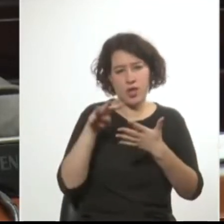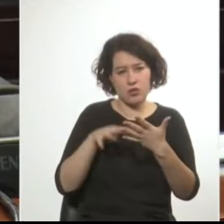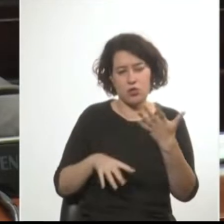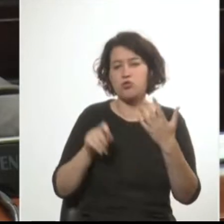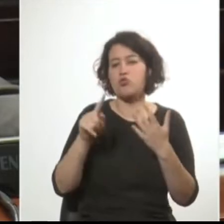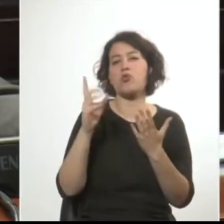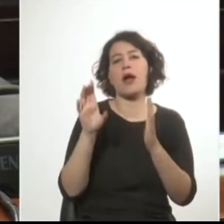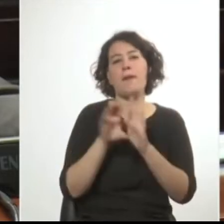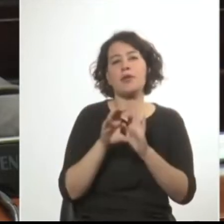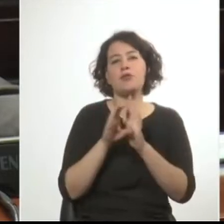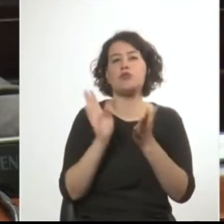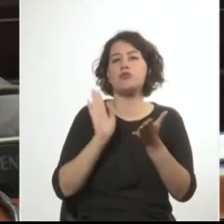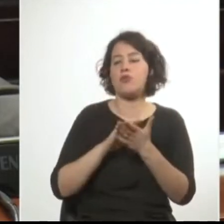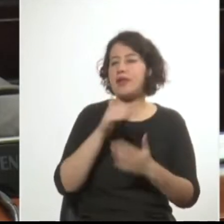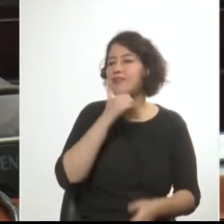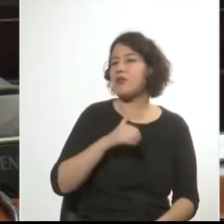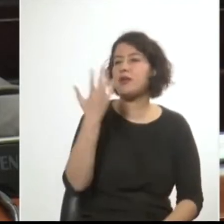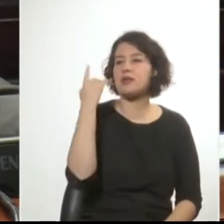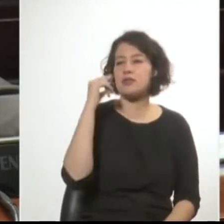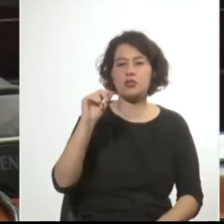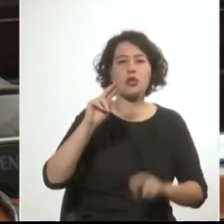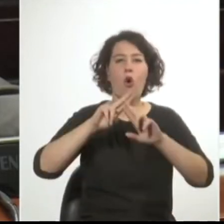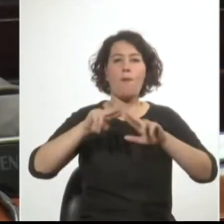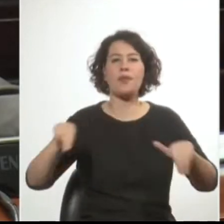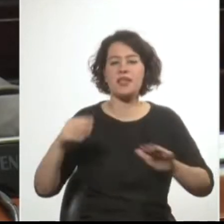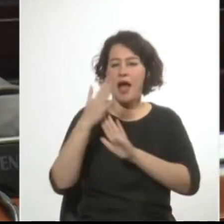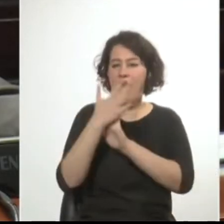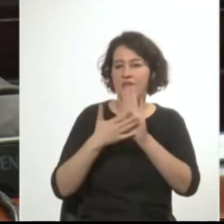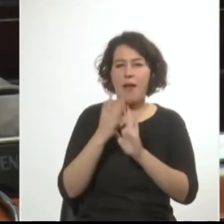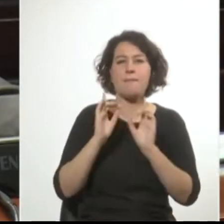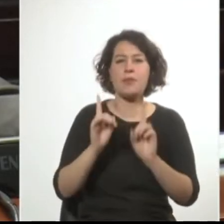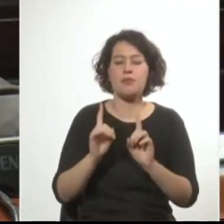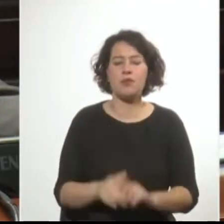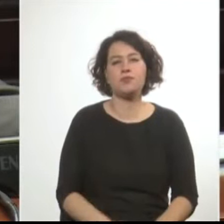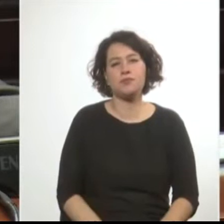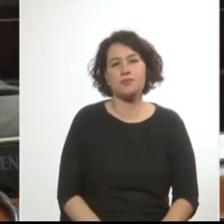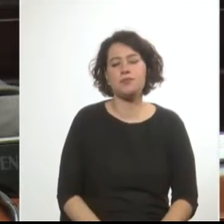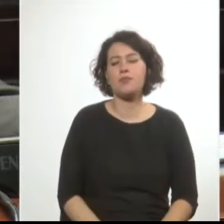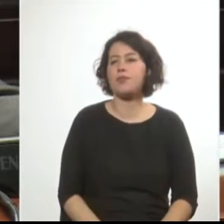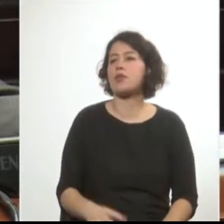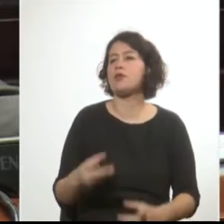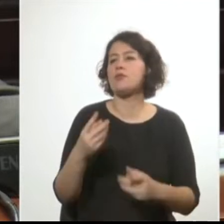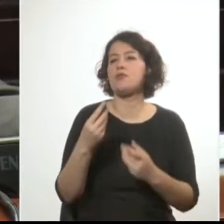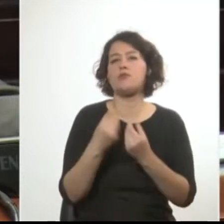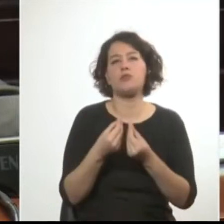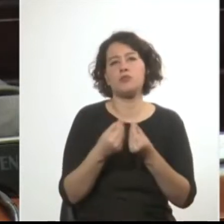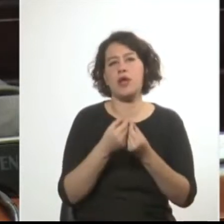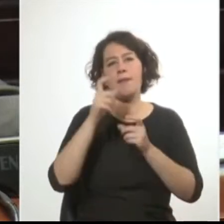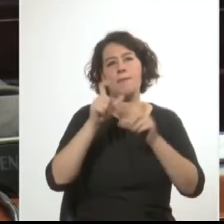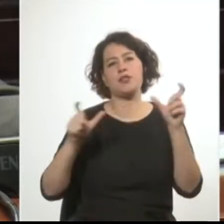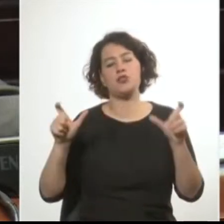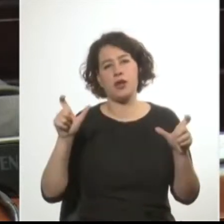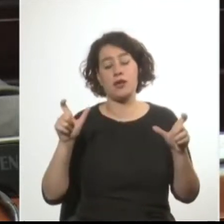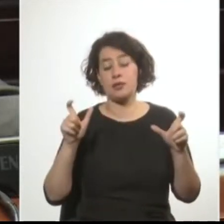capítulo sobre historia reciente omitan hablar del mismo. Un centenar de personas, entre